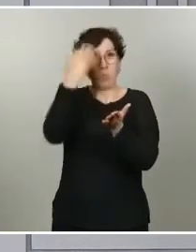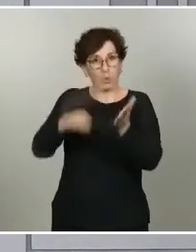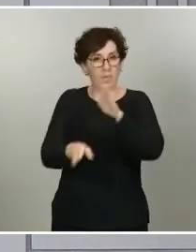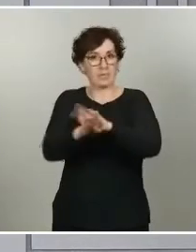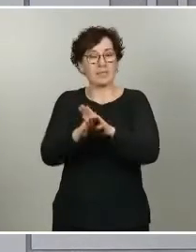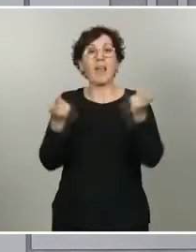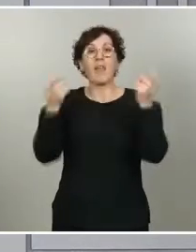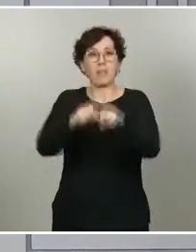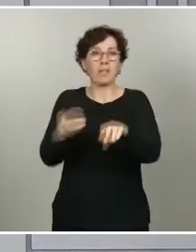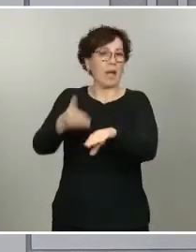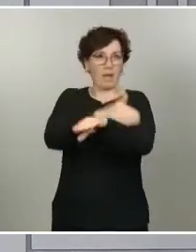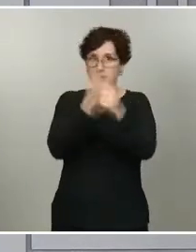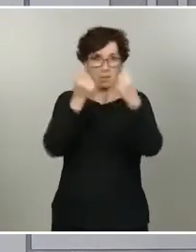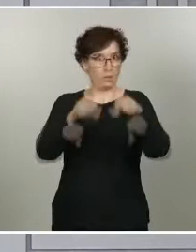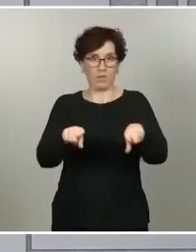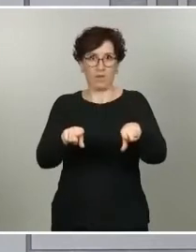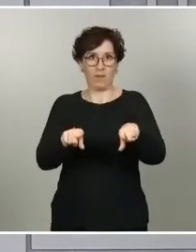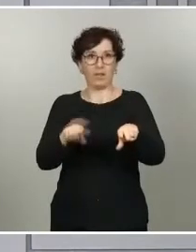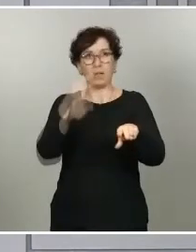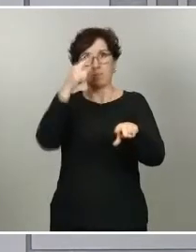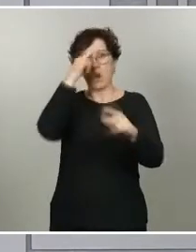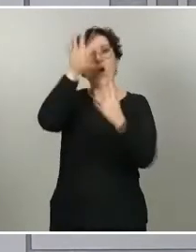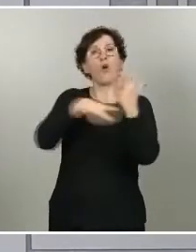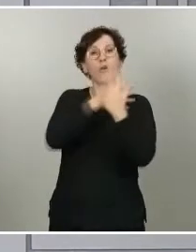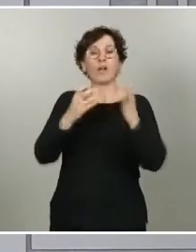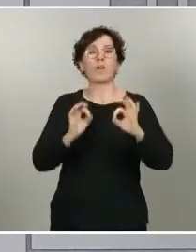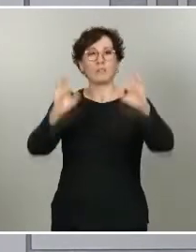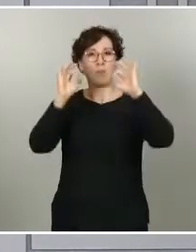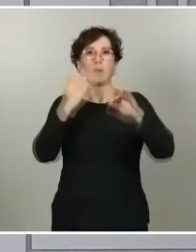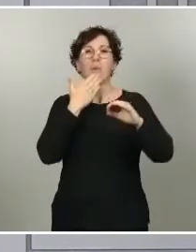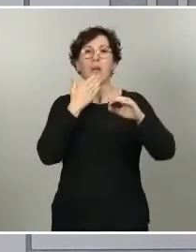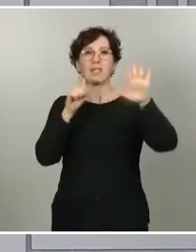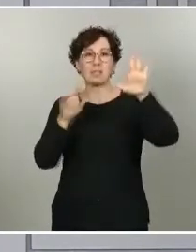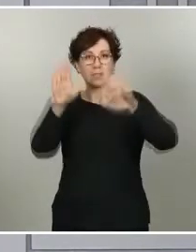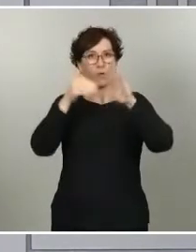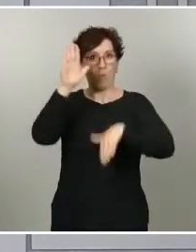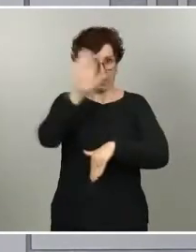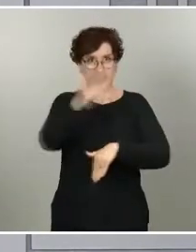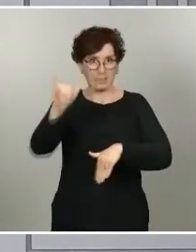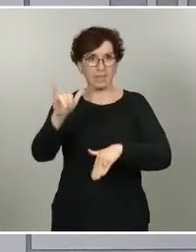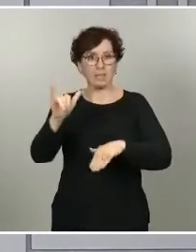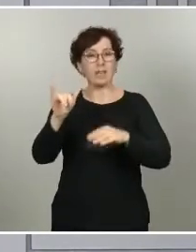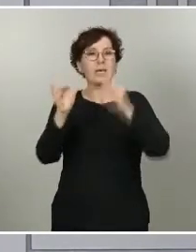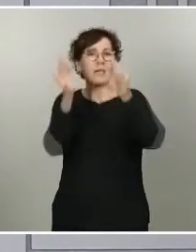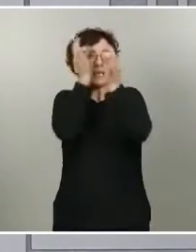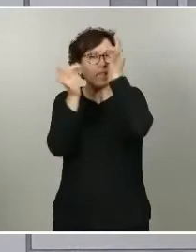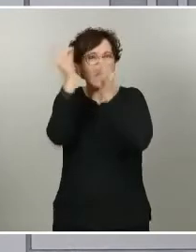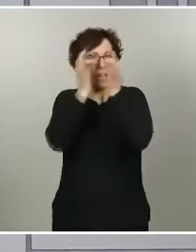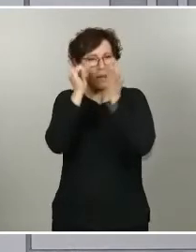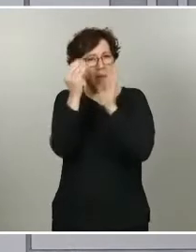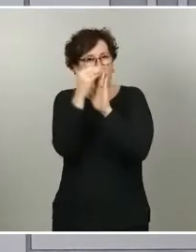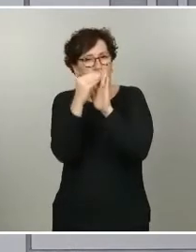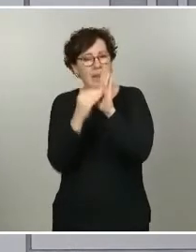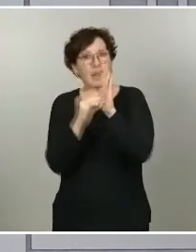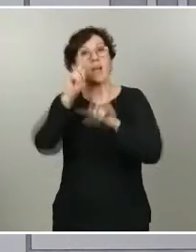preservando unos horarios especiales para las personas mayores de 65 años, y con algunos otros criterios que van ustedes reflejados en las órdenes que aparecerán